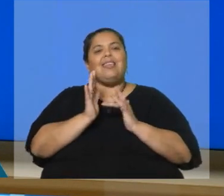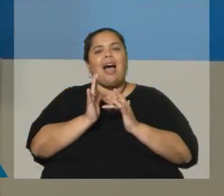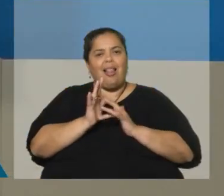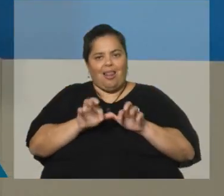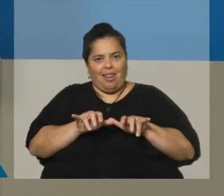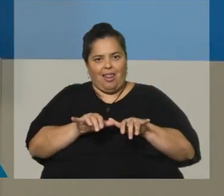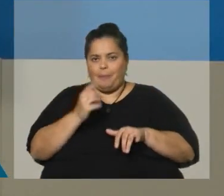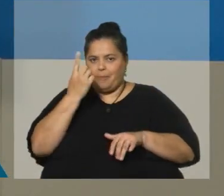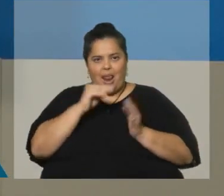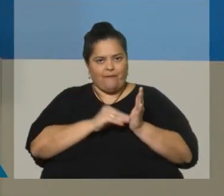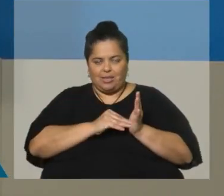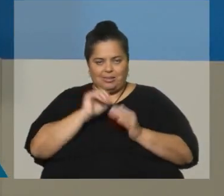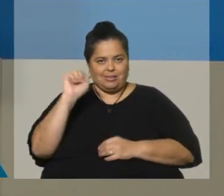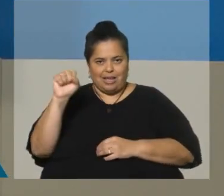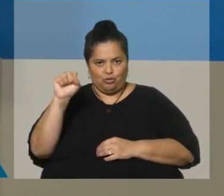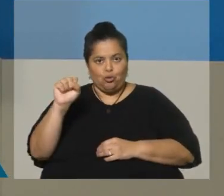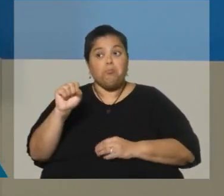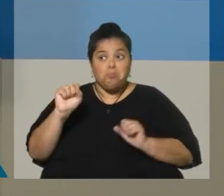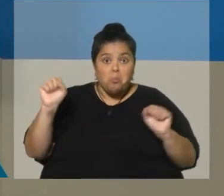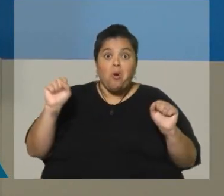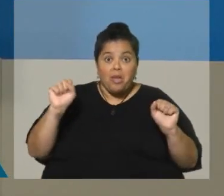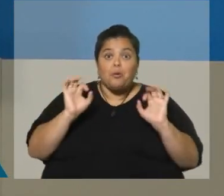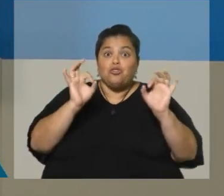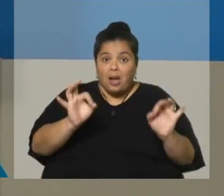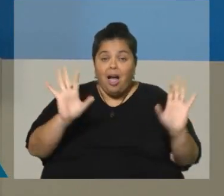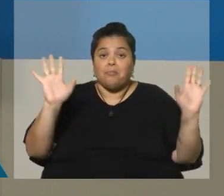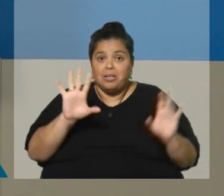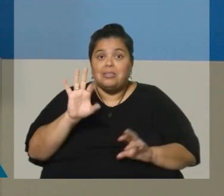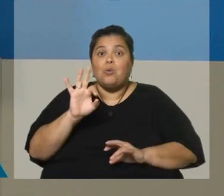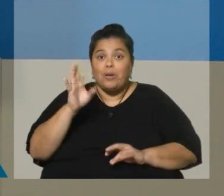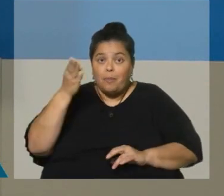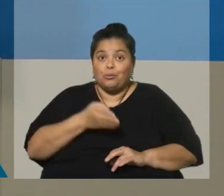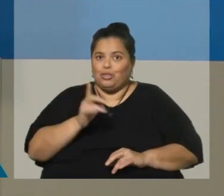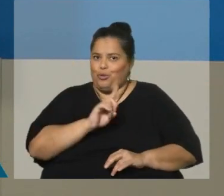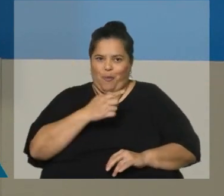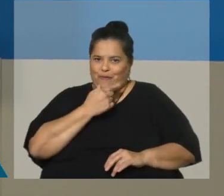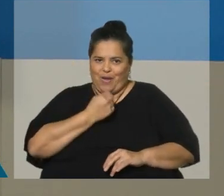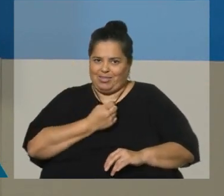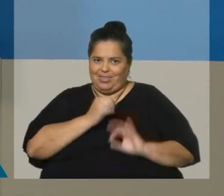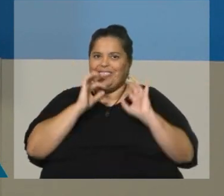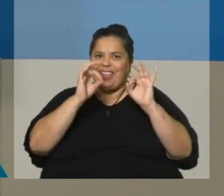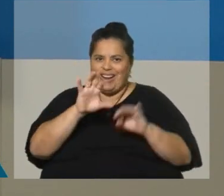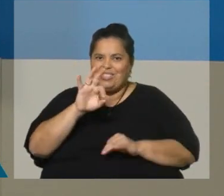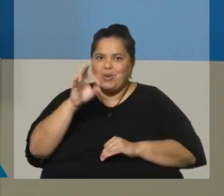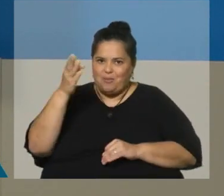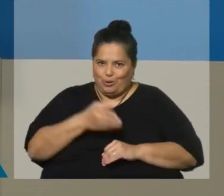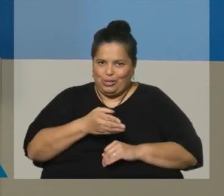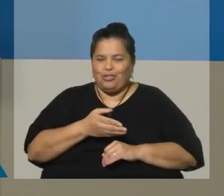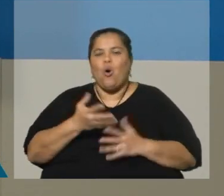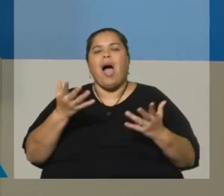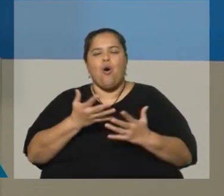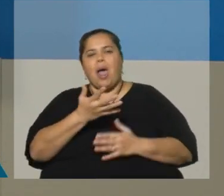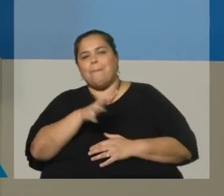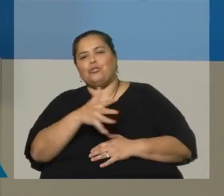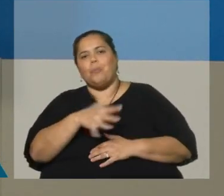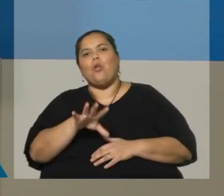Estamos, bueno, todavía tenemos chance de llegar a ese 50%. No es fácil. Estamos en algo así como un 40%